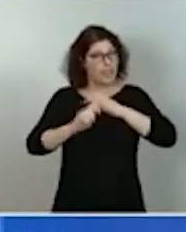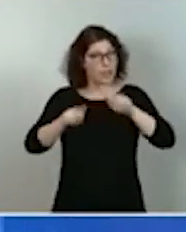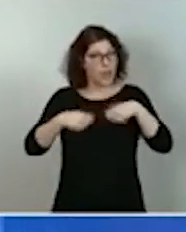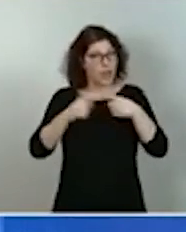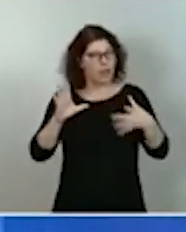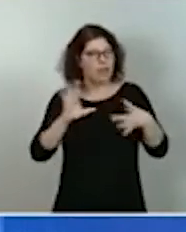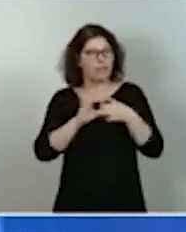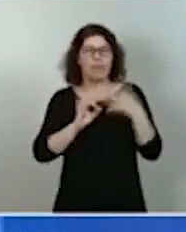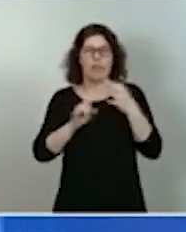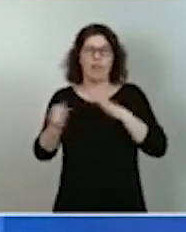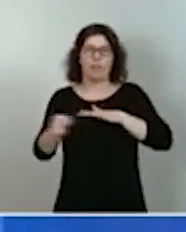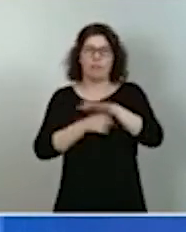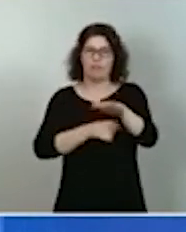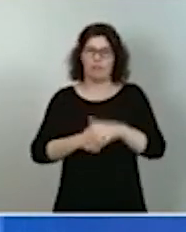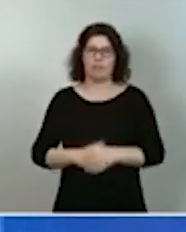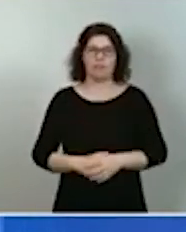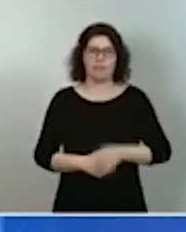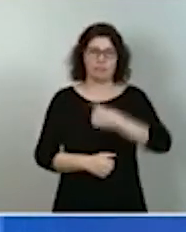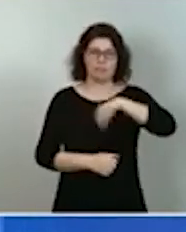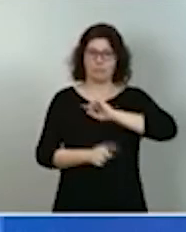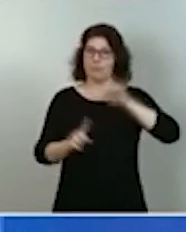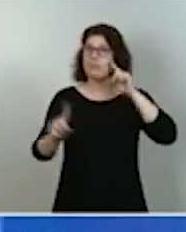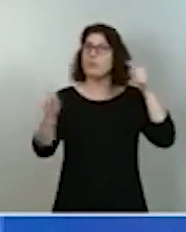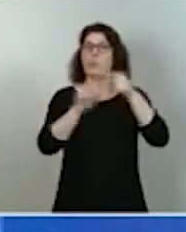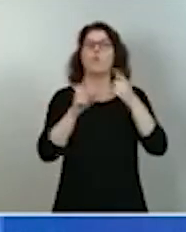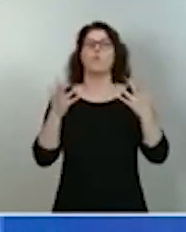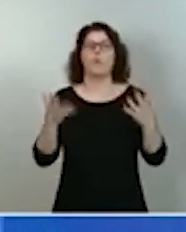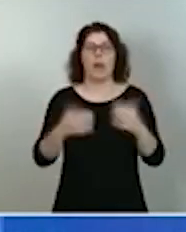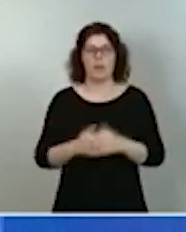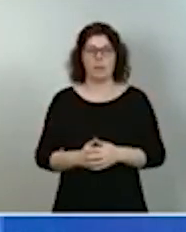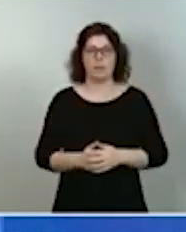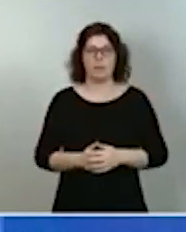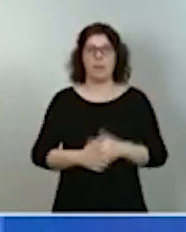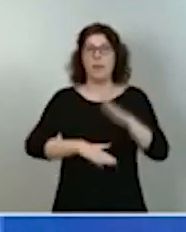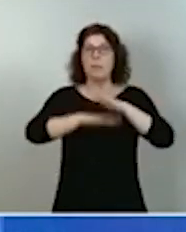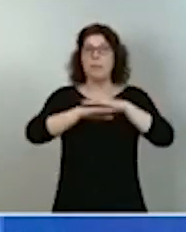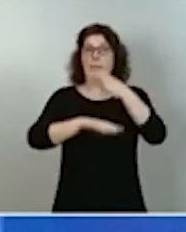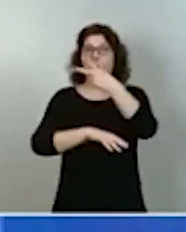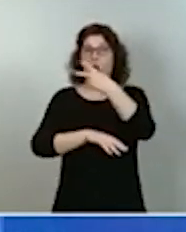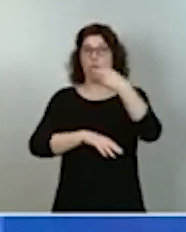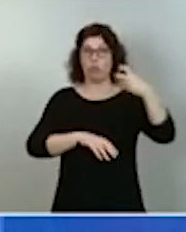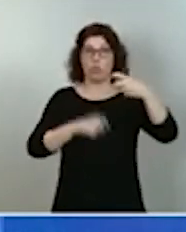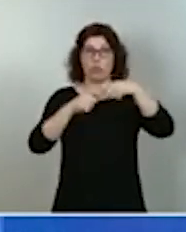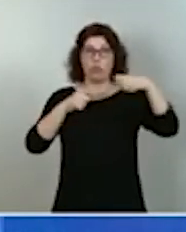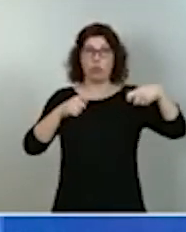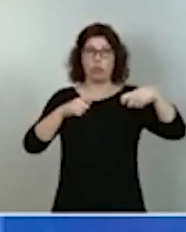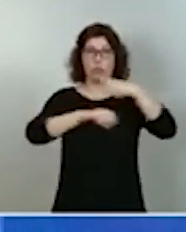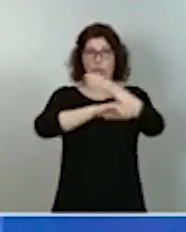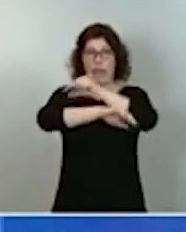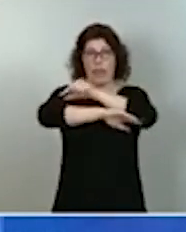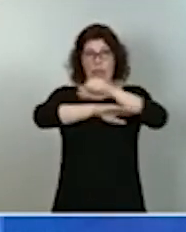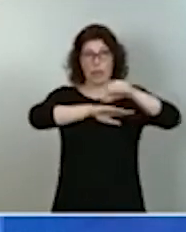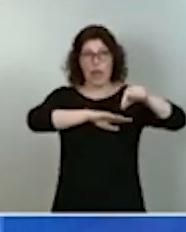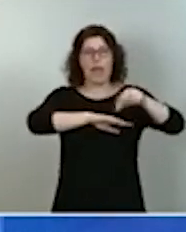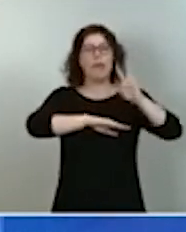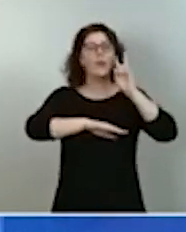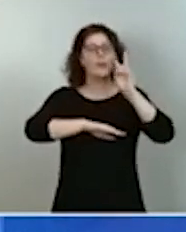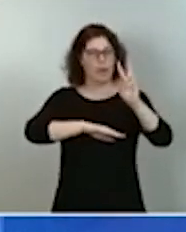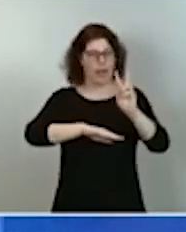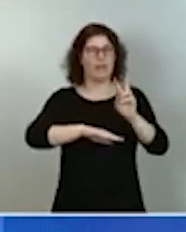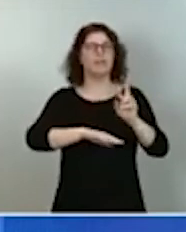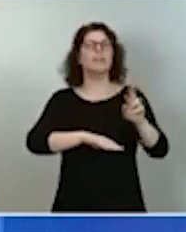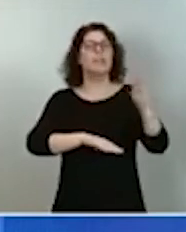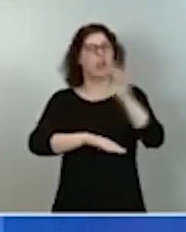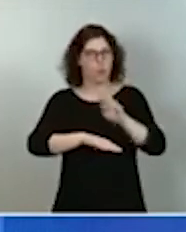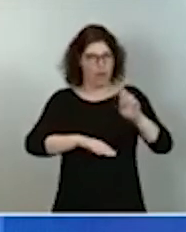Nuestro objetivo es que al menos 200 kilómetros del litoral vean actuaciones de preservación y recuperación de playas,